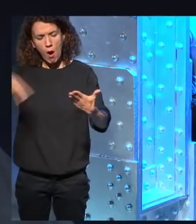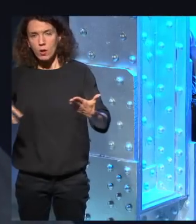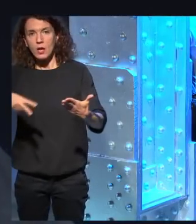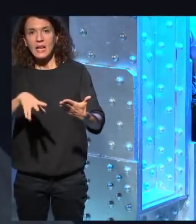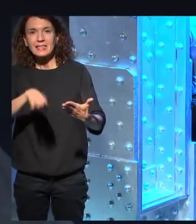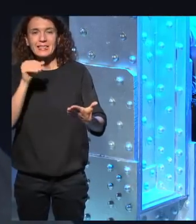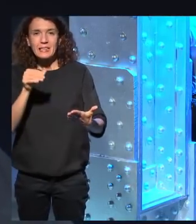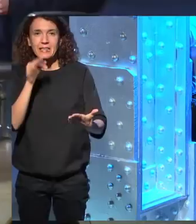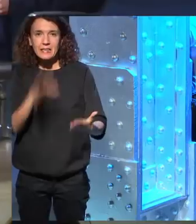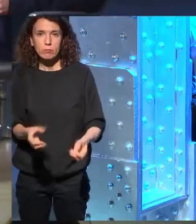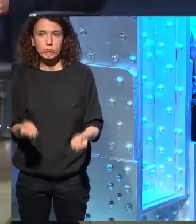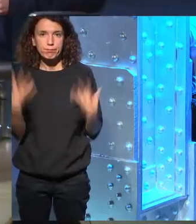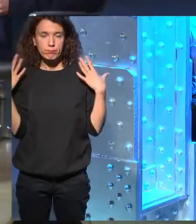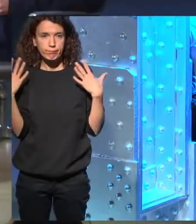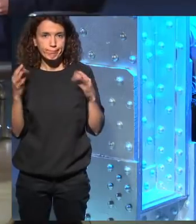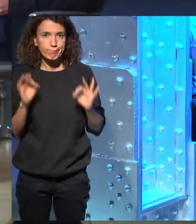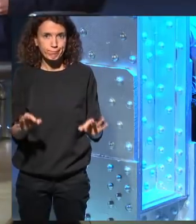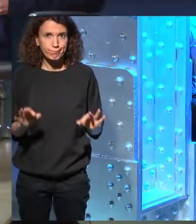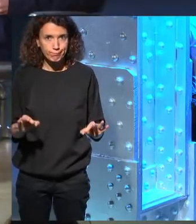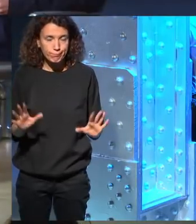¿cómo hice eso?